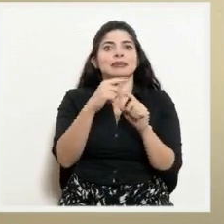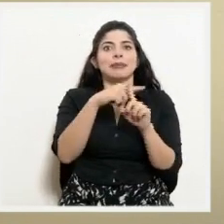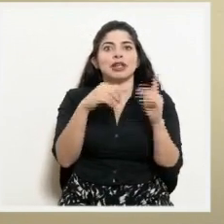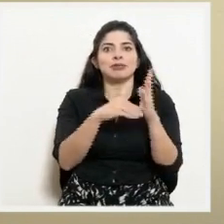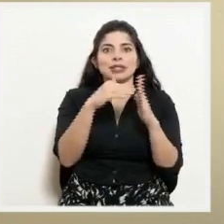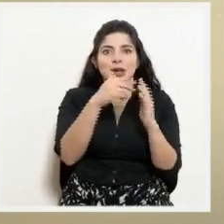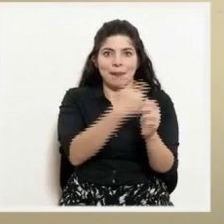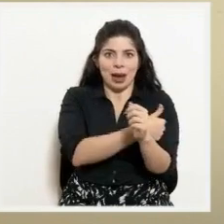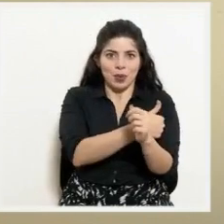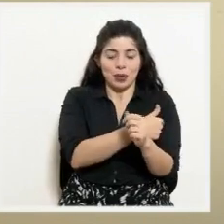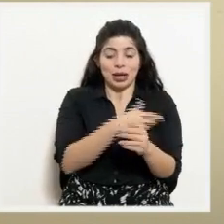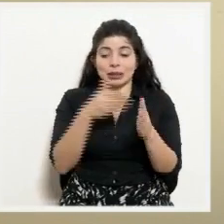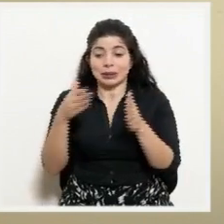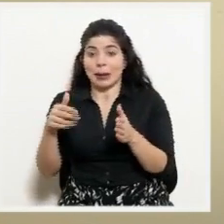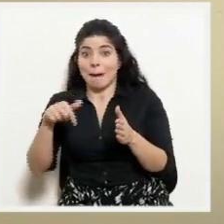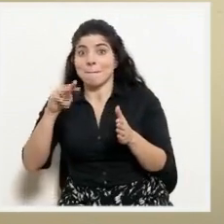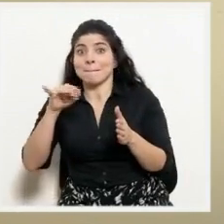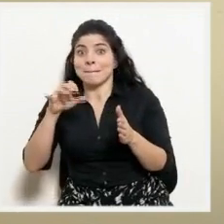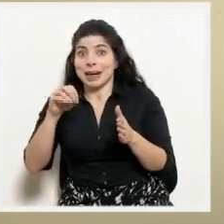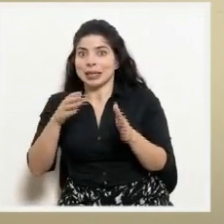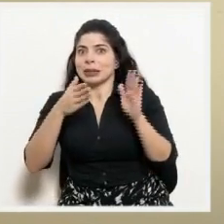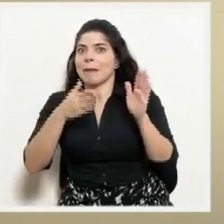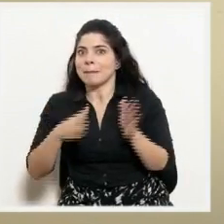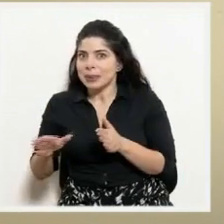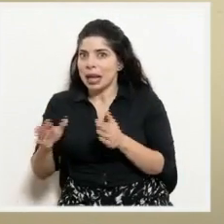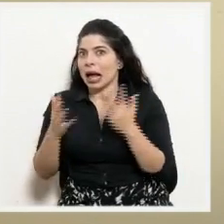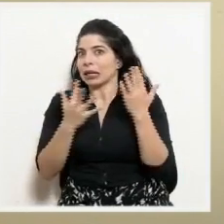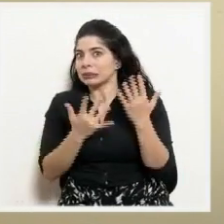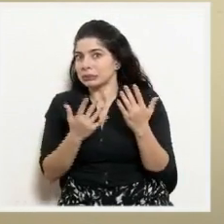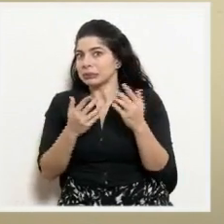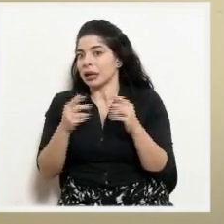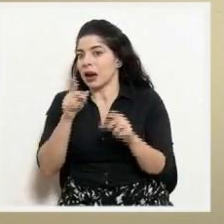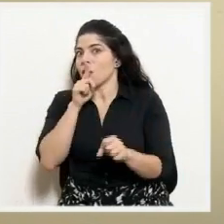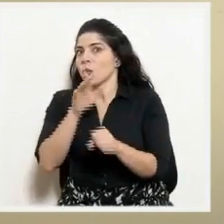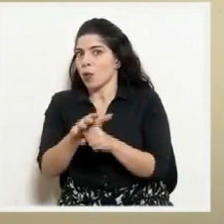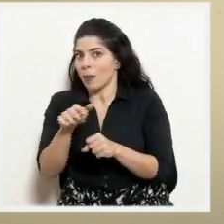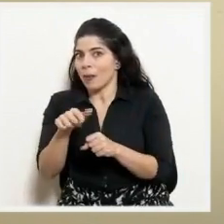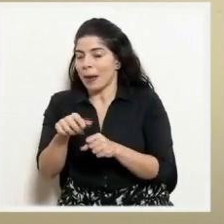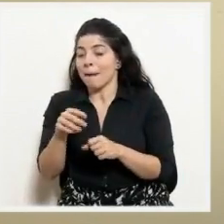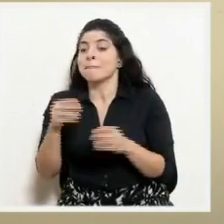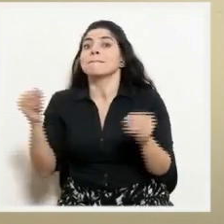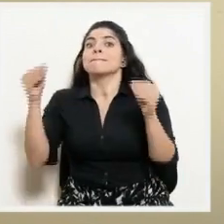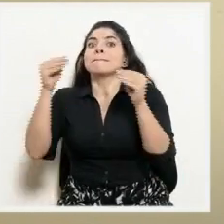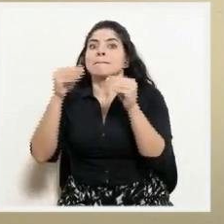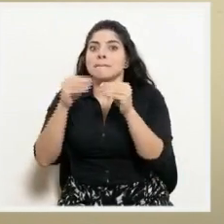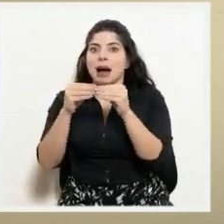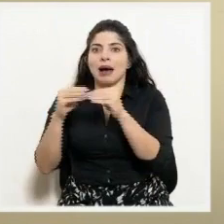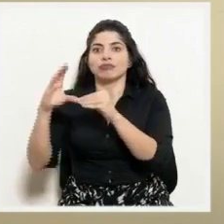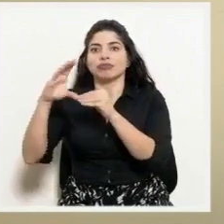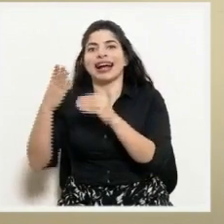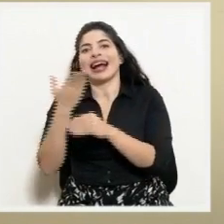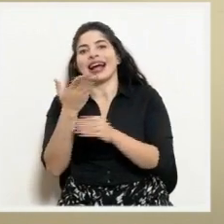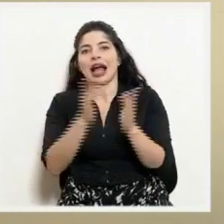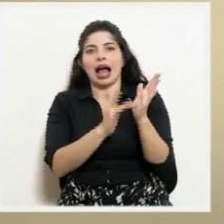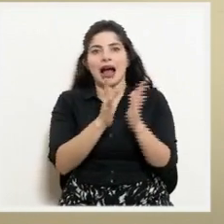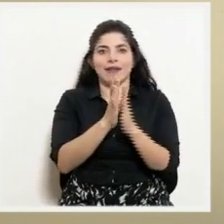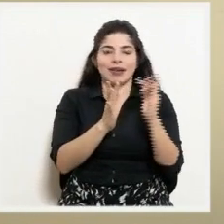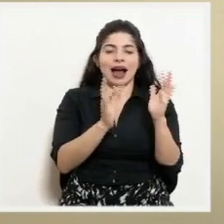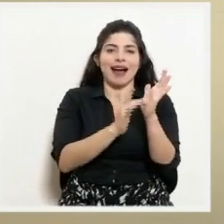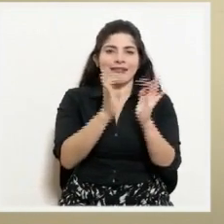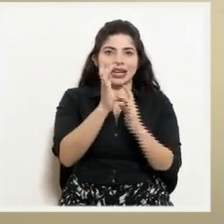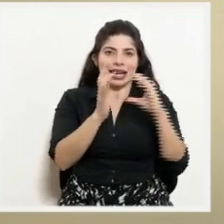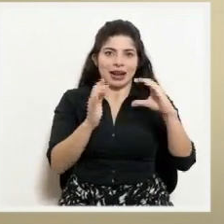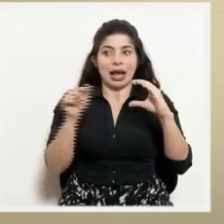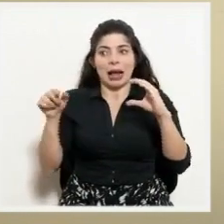vamos a recibir, y ese es el plan y eso es que está proyectado y esperamos que se cumpla, vamos a recibir más vacunas que en abril. Y si las